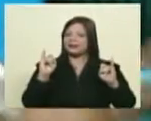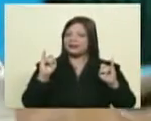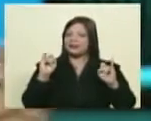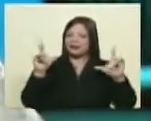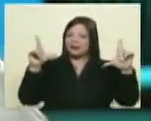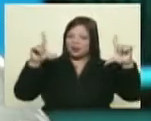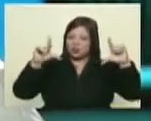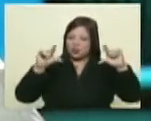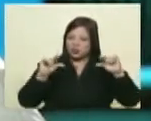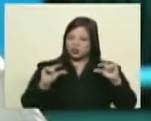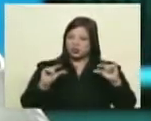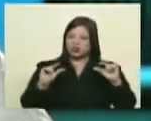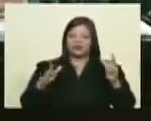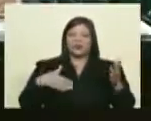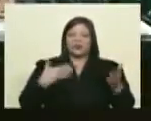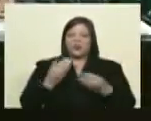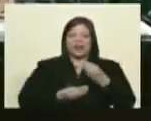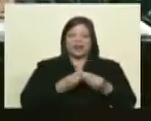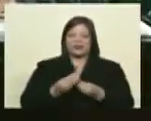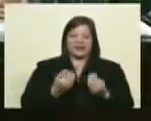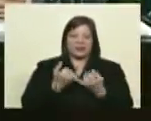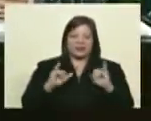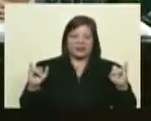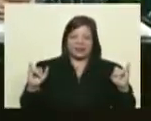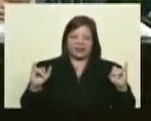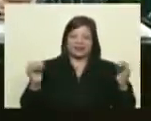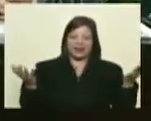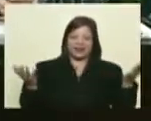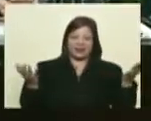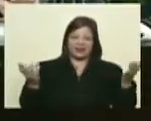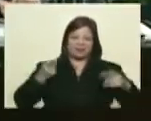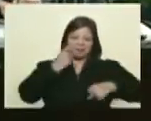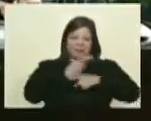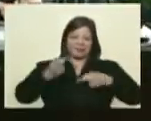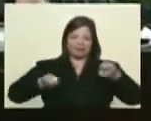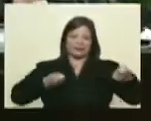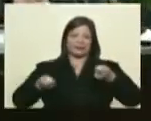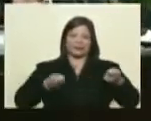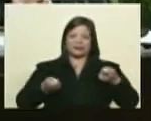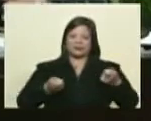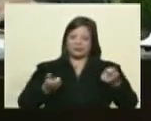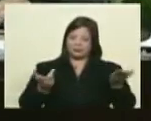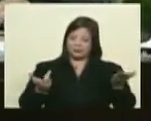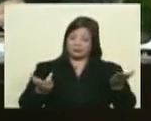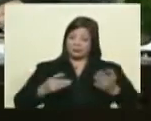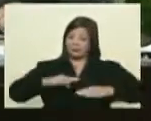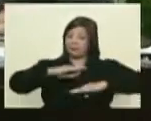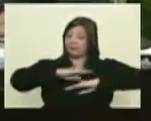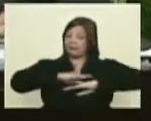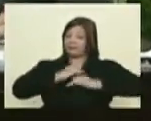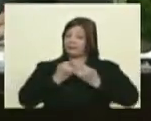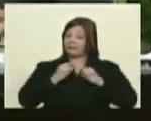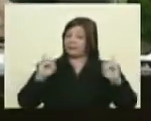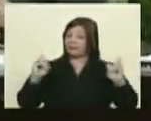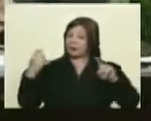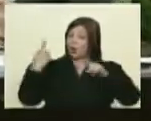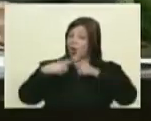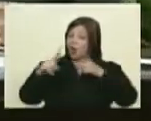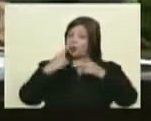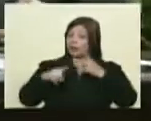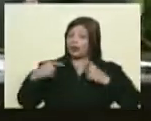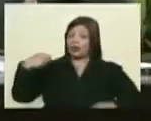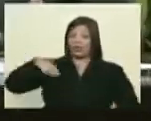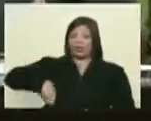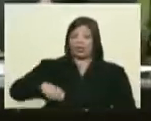haya reducido a su mínima expresión y esa independencia no está digamos garantizada por otras cosas que no sea la